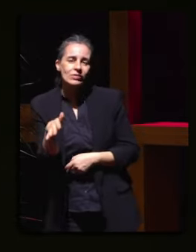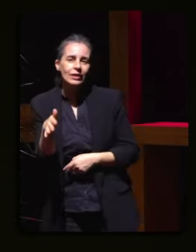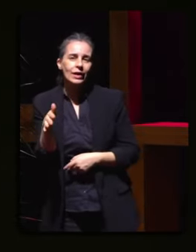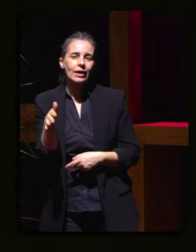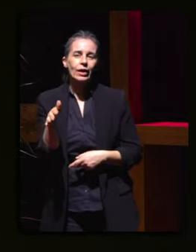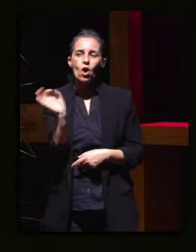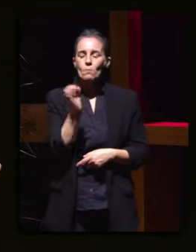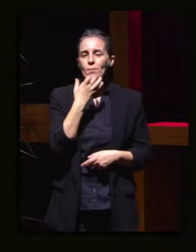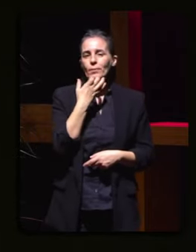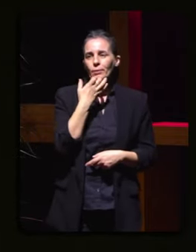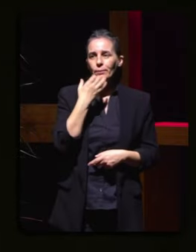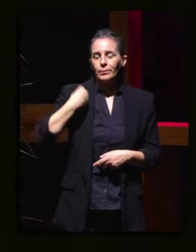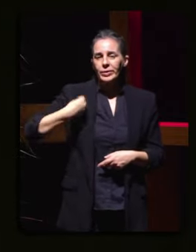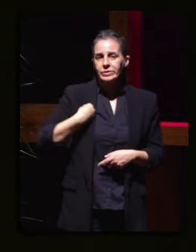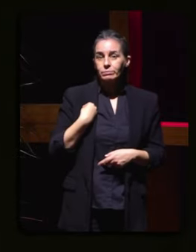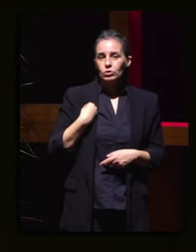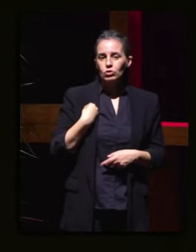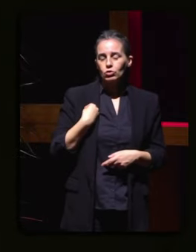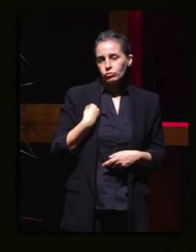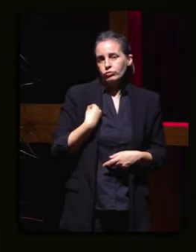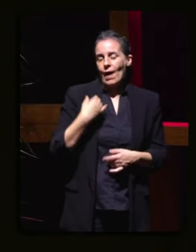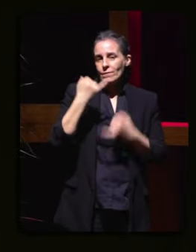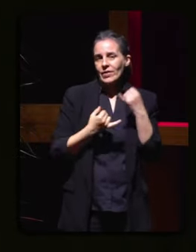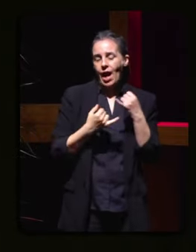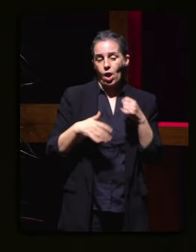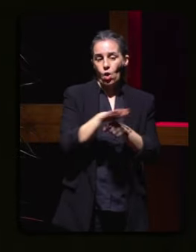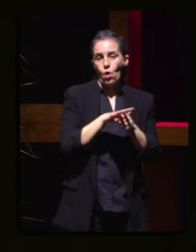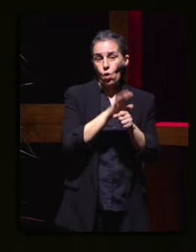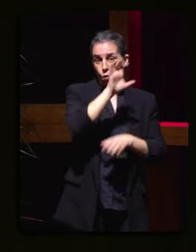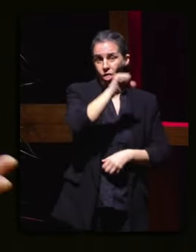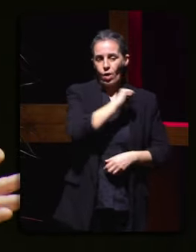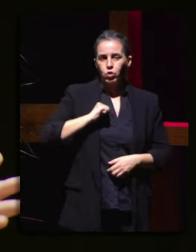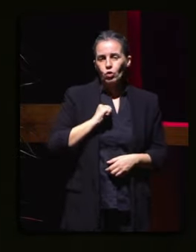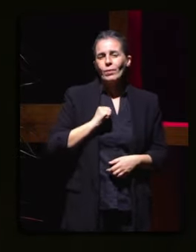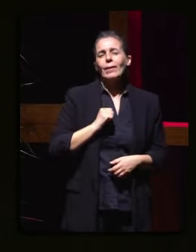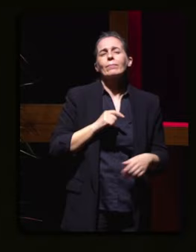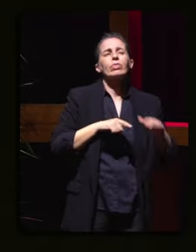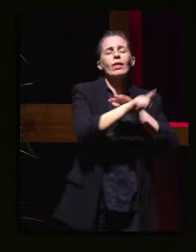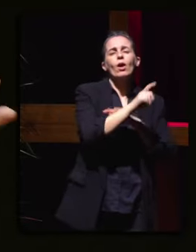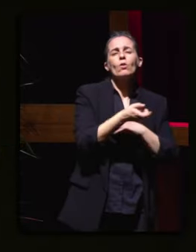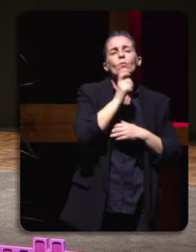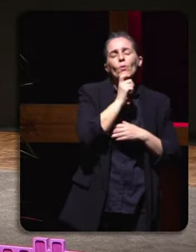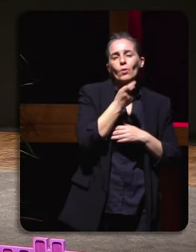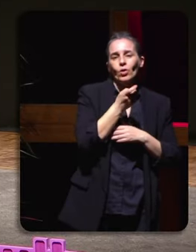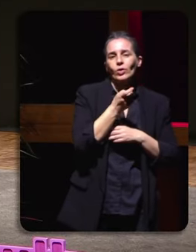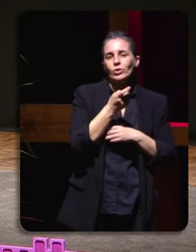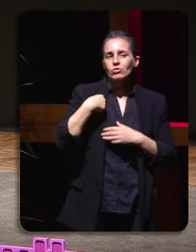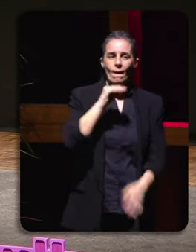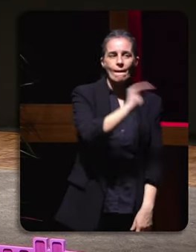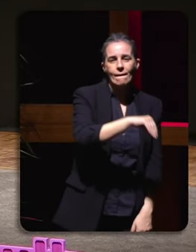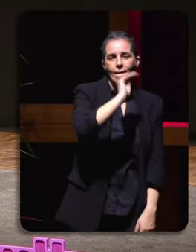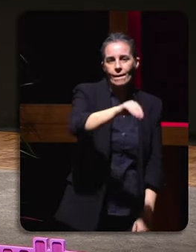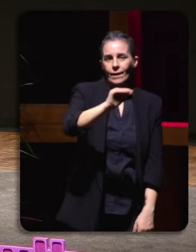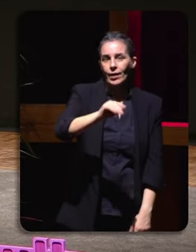desenvolvemento iba a provocar para a comunidade autónoma. Enfadaronse moito, chamaron por teléfono o meu director